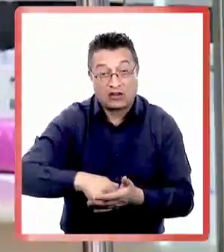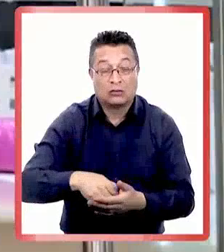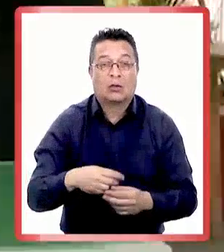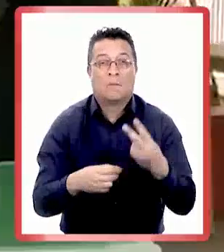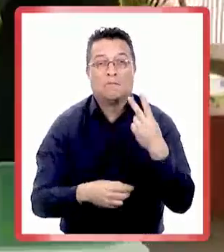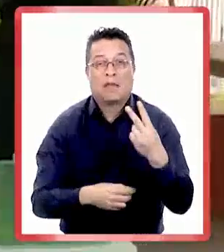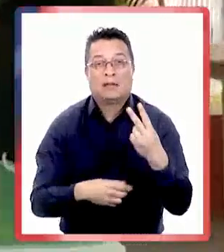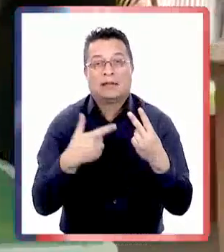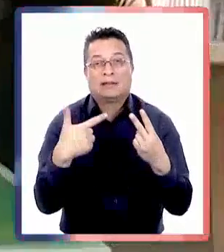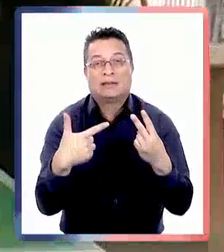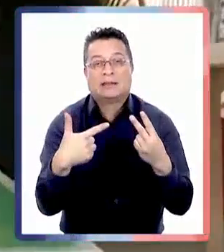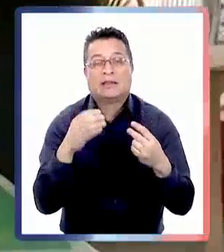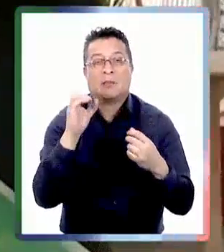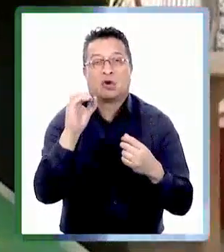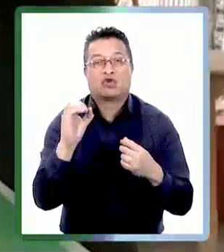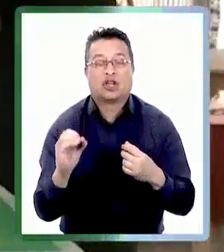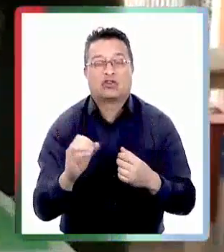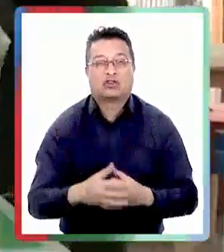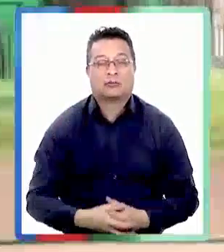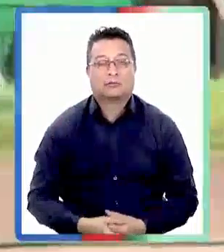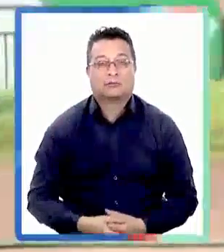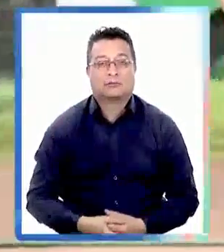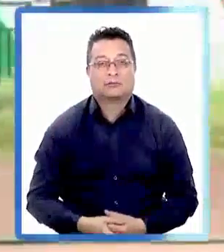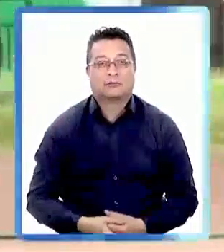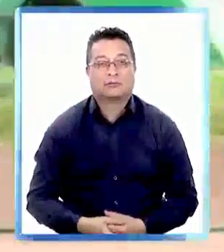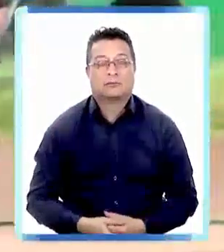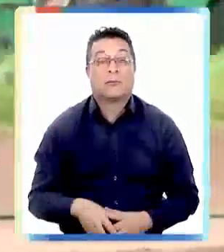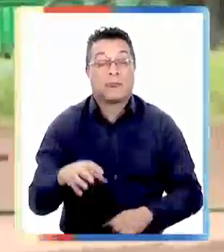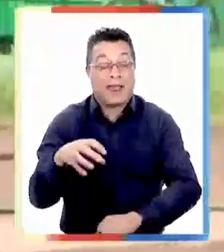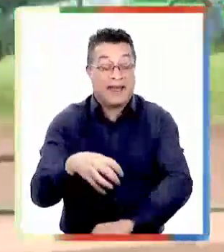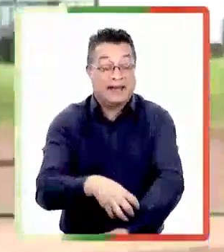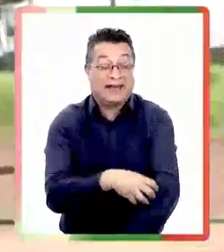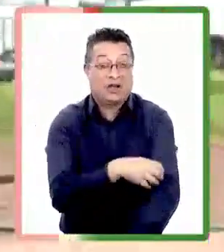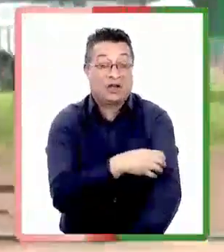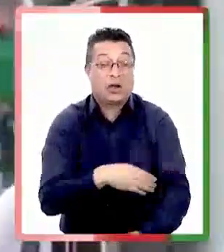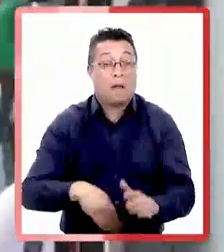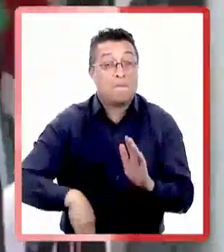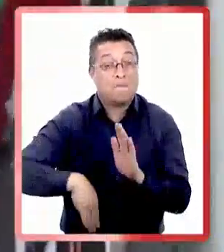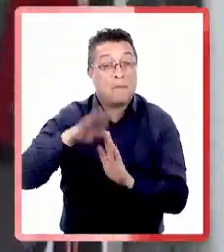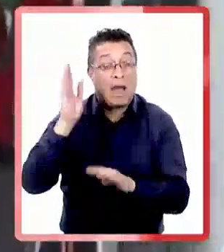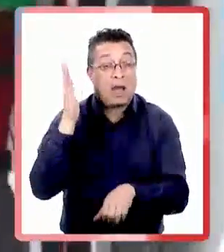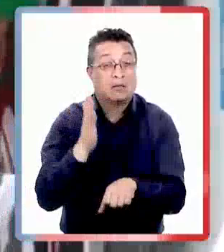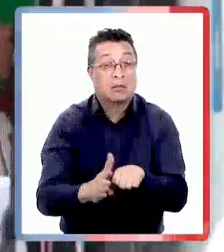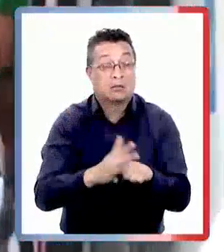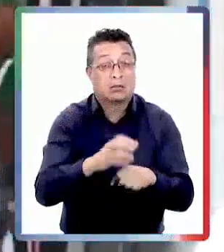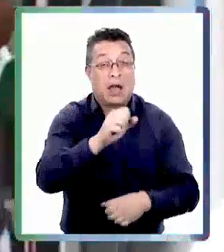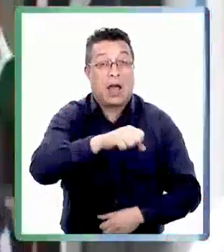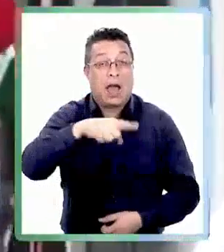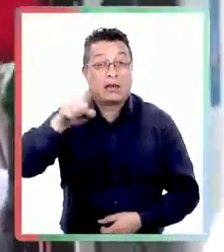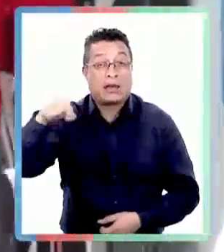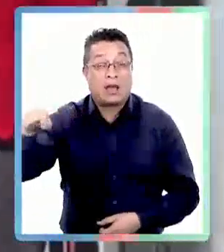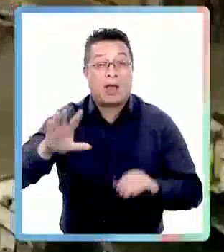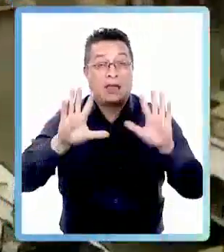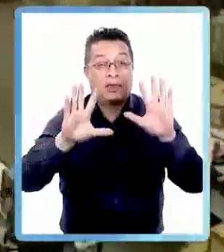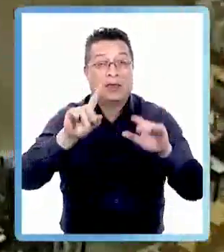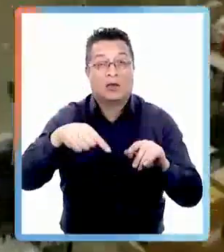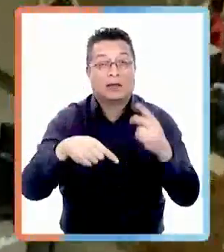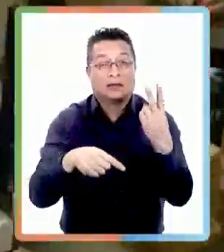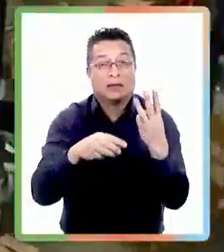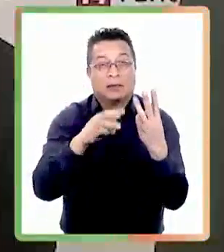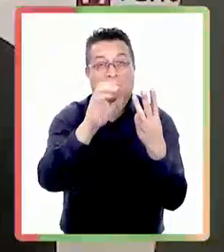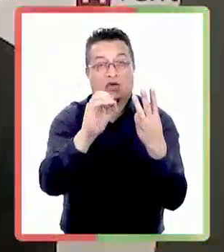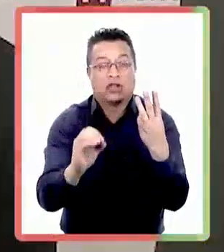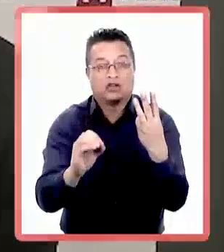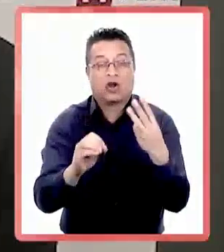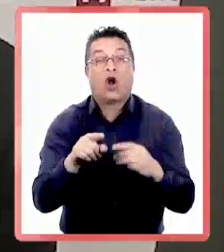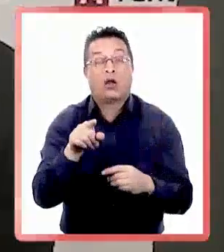27% las regiones con mayor tasa de desempleo fueron Atacama con 10,3%